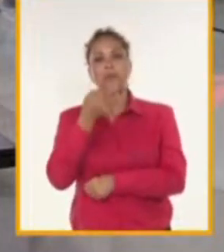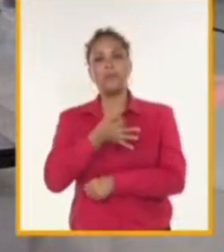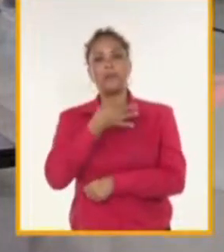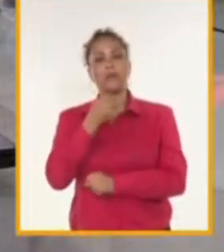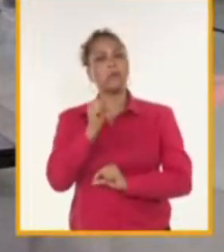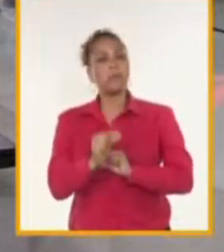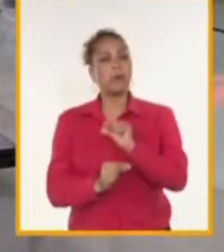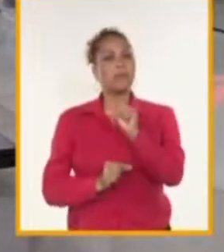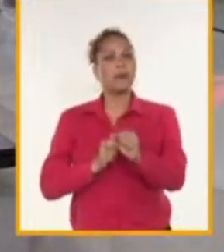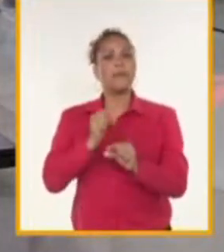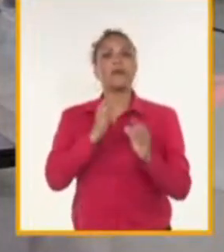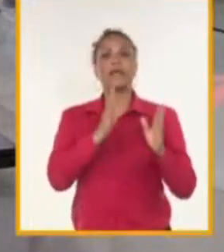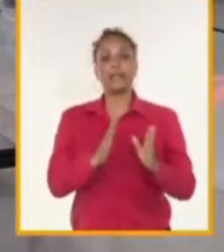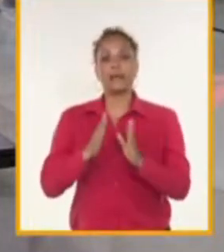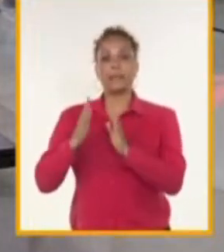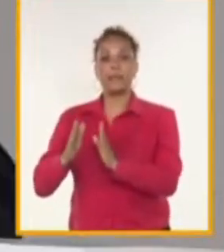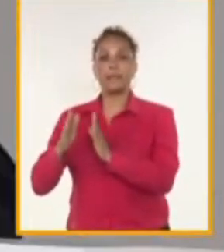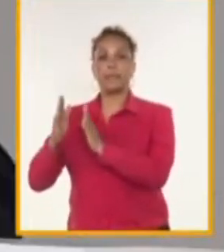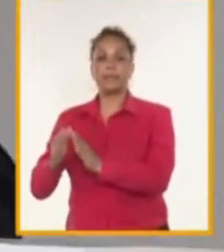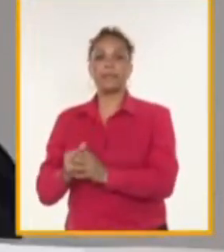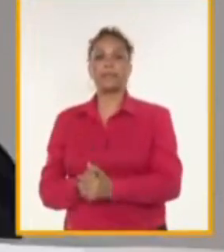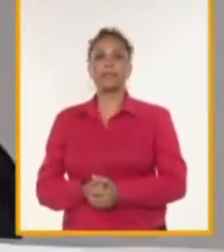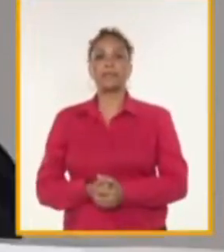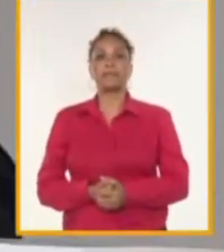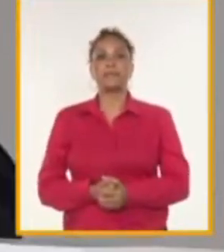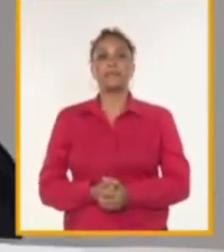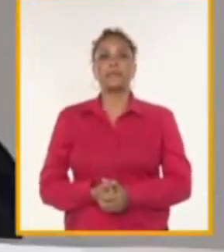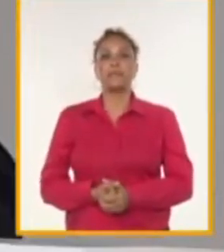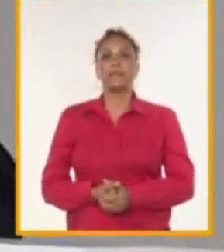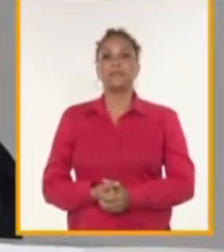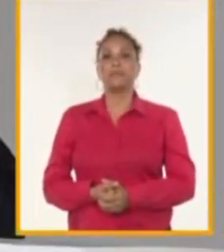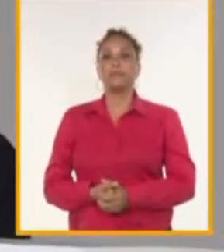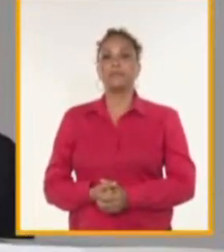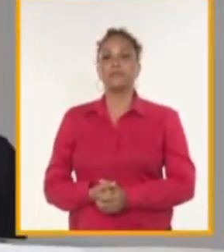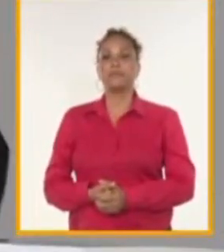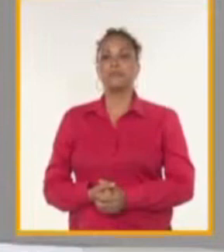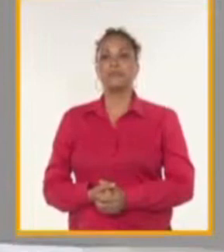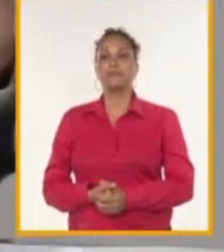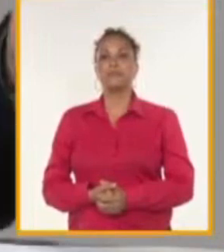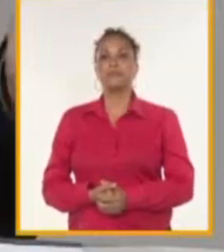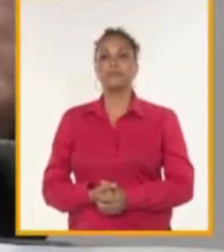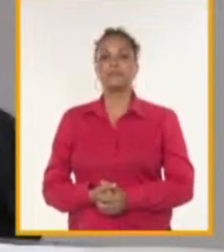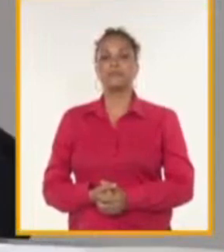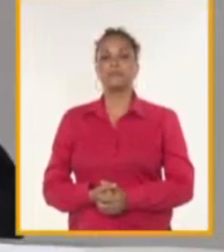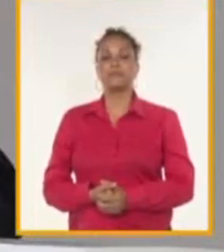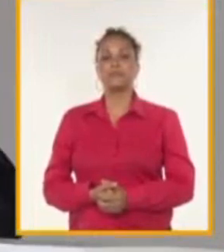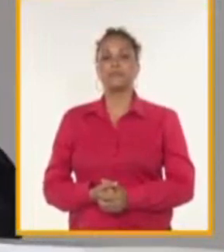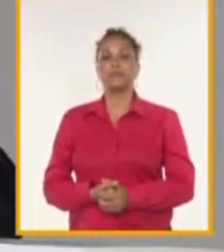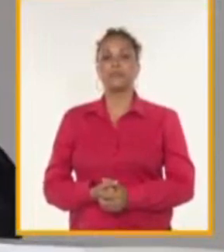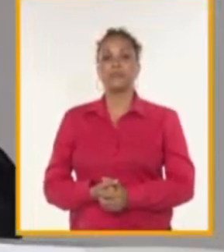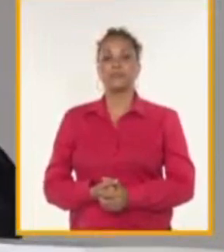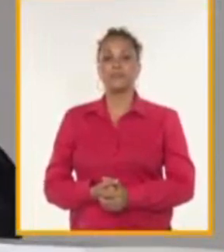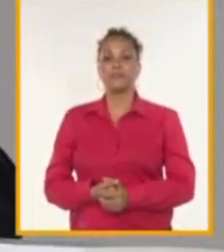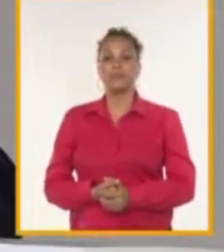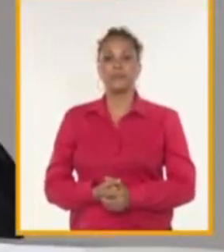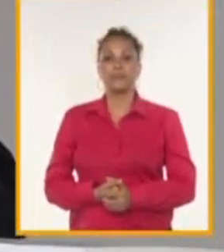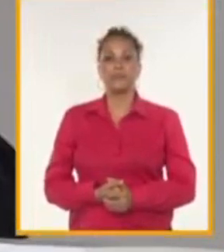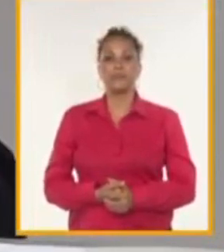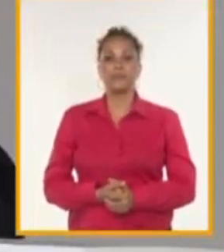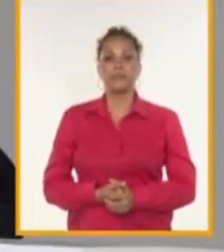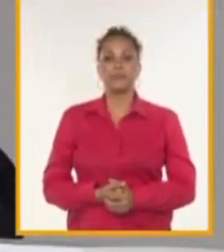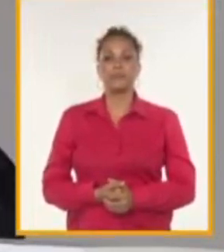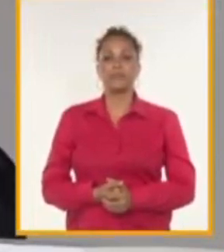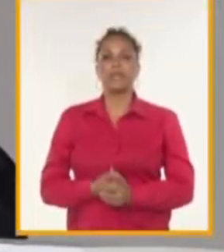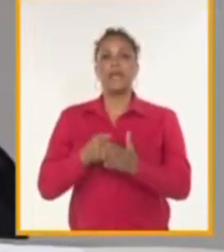se fue avanzando por etapas. Una obra de infraestructura, sin lugar a dudas, colosal, enfrentando todas las